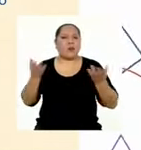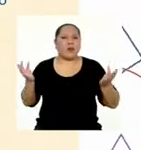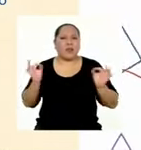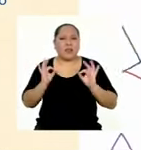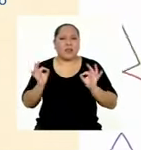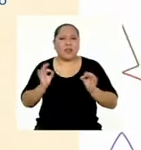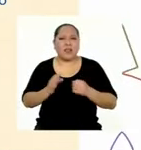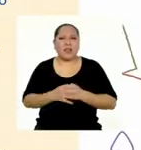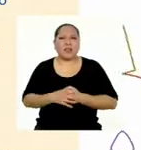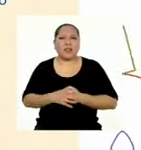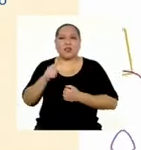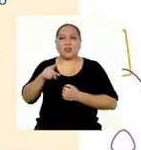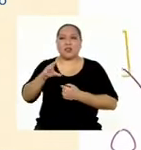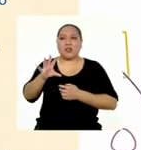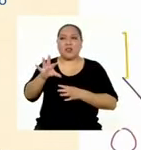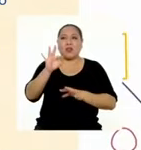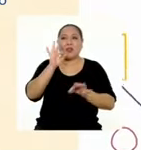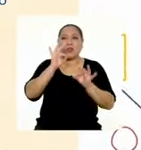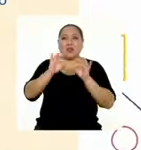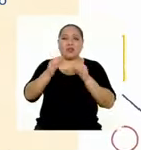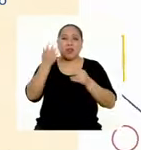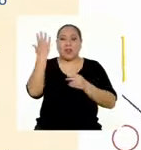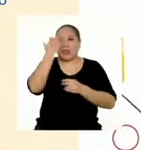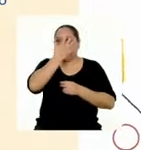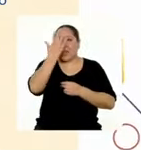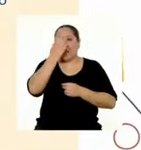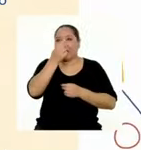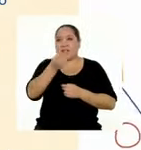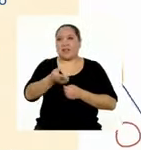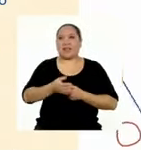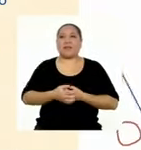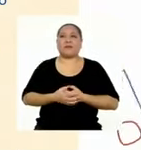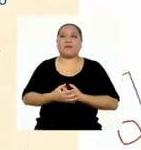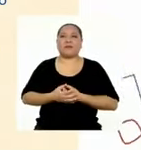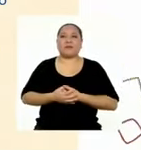nada? ¡Lea allí la letra en negrita!